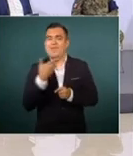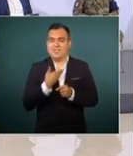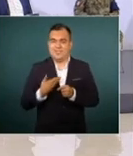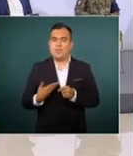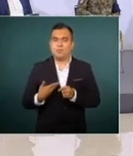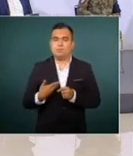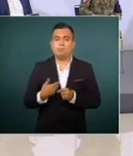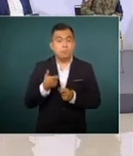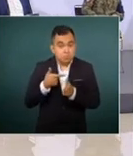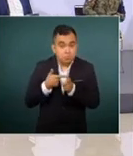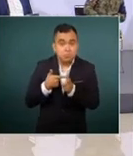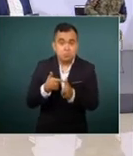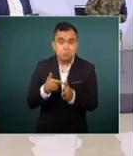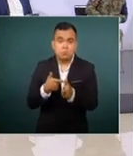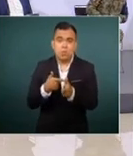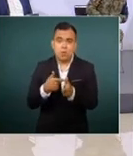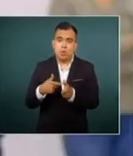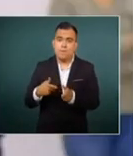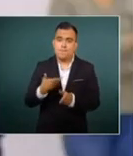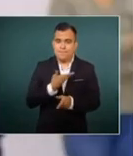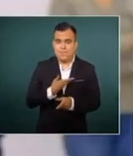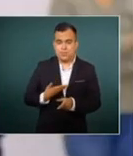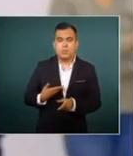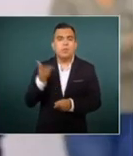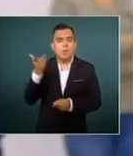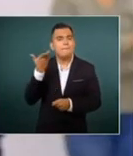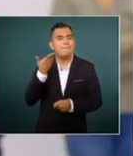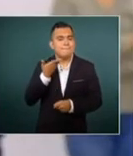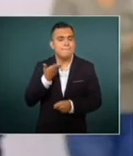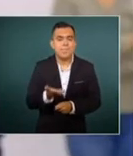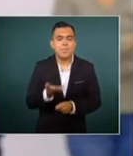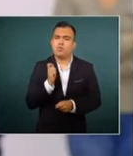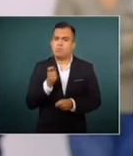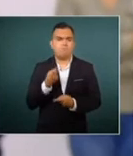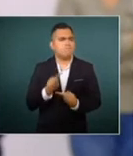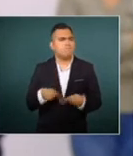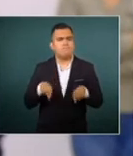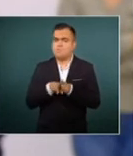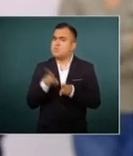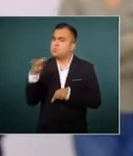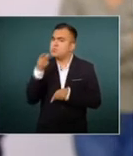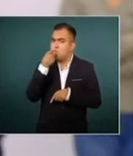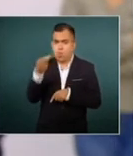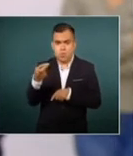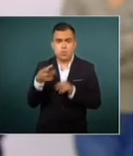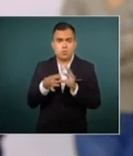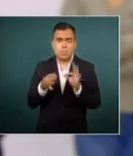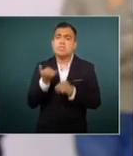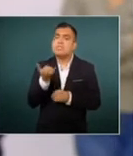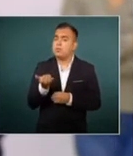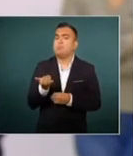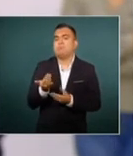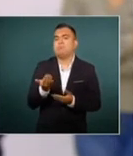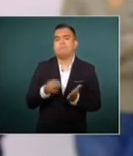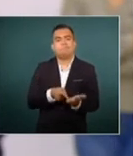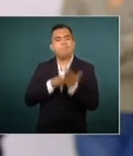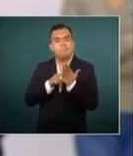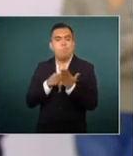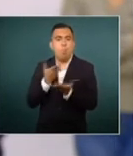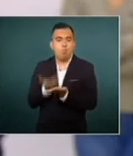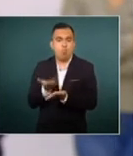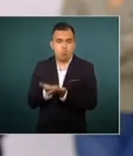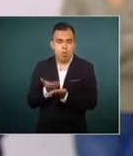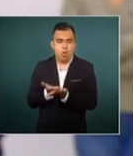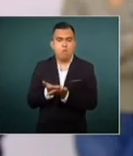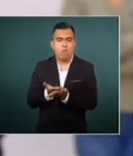pidió que se mantuviera en lo dicho y que se presentaran pruebas. Creo que es importante para los